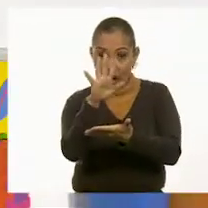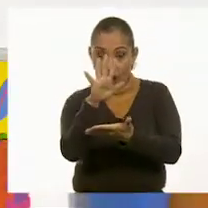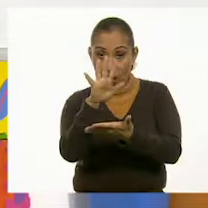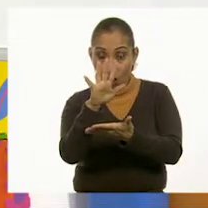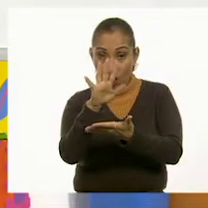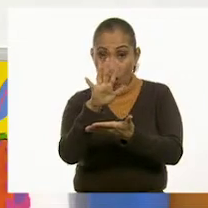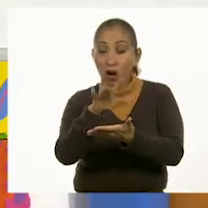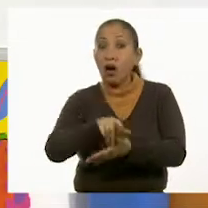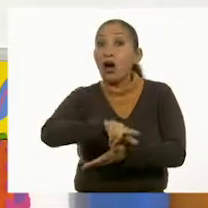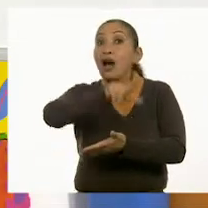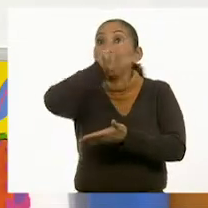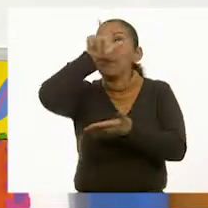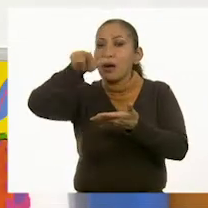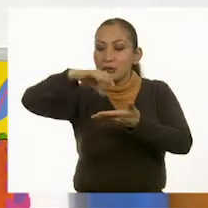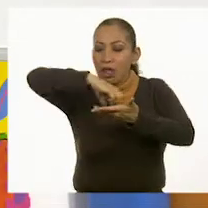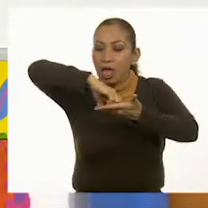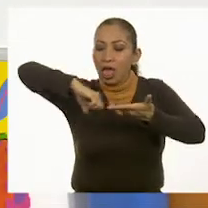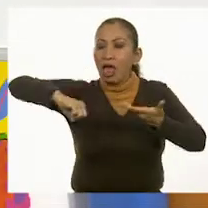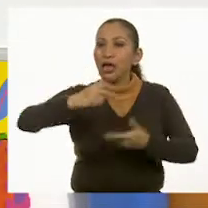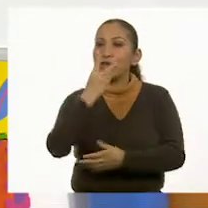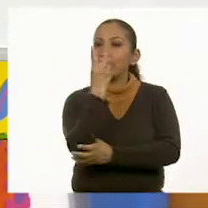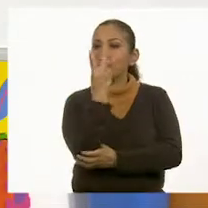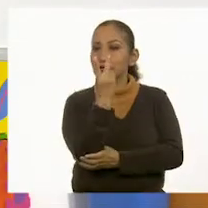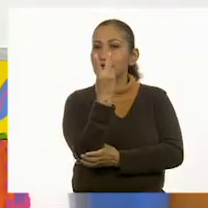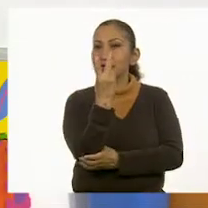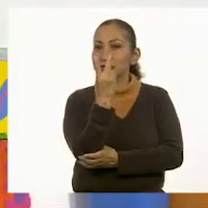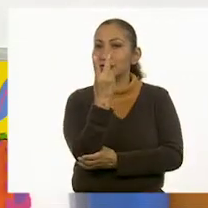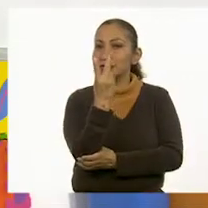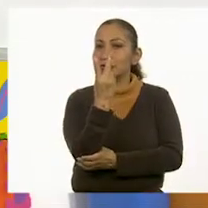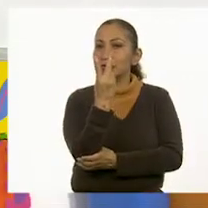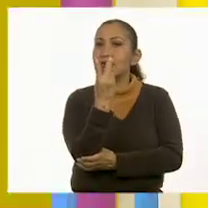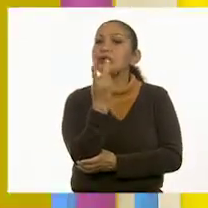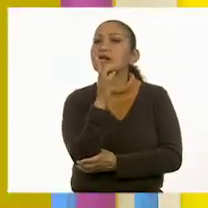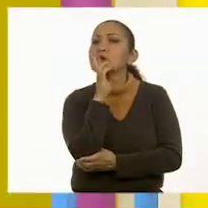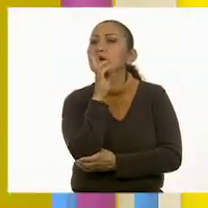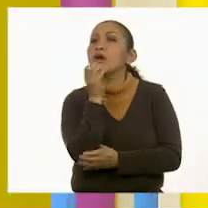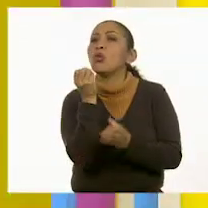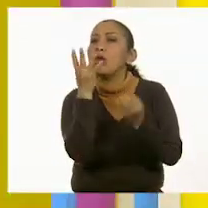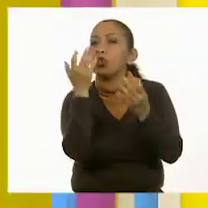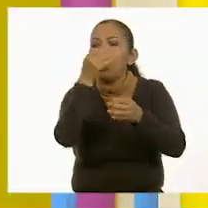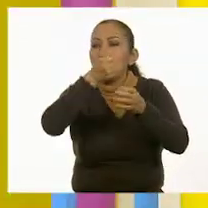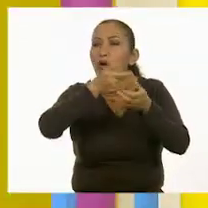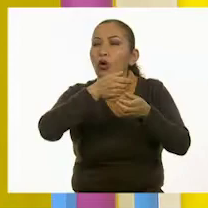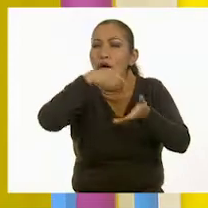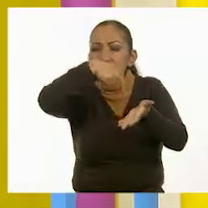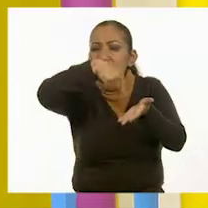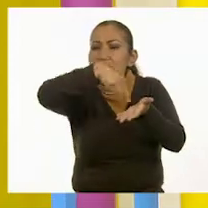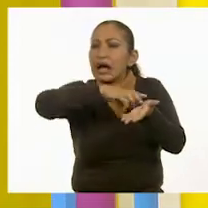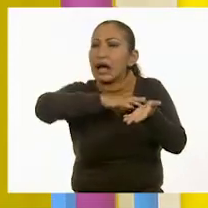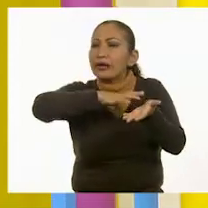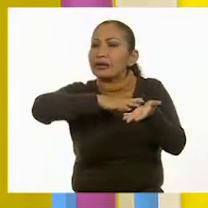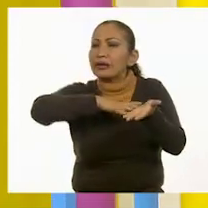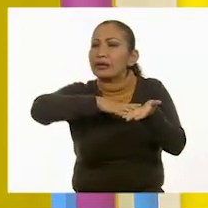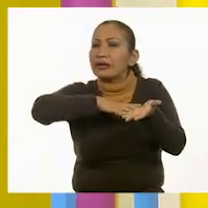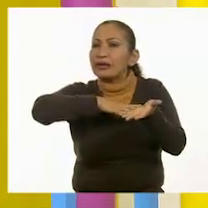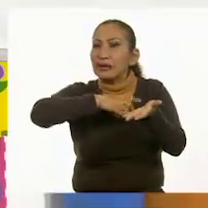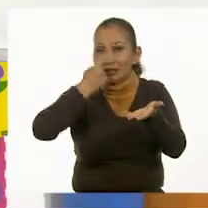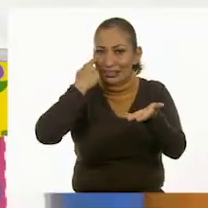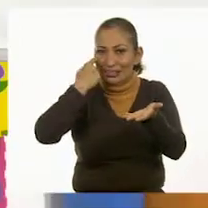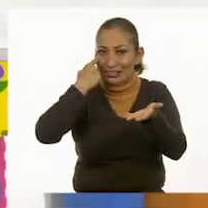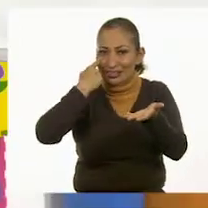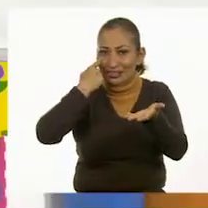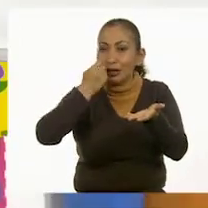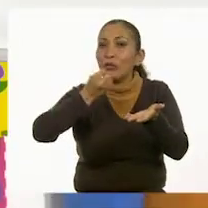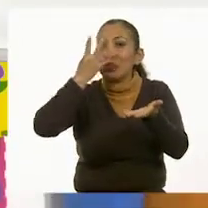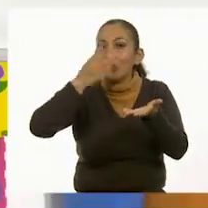Después quitamos dos. Quitamos dos. ¿Cuántas serán? Ah... ¿Cuántos son? ¿Cuántos